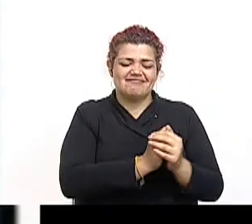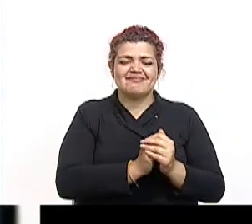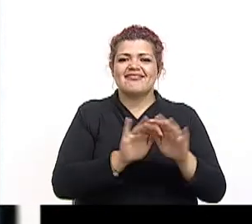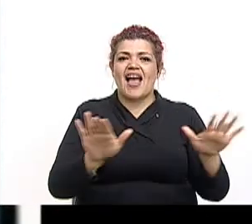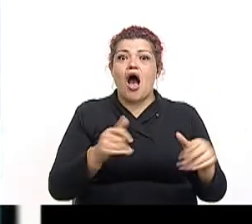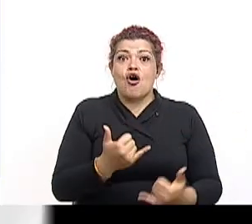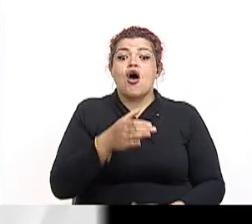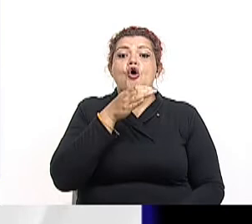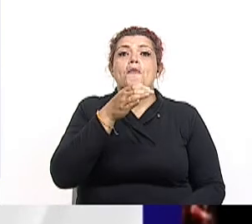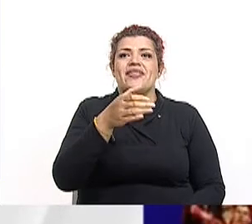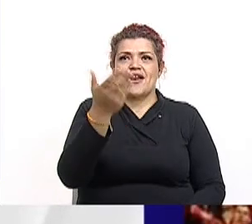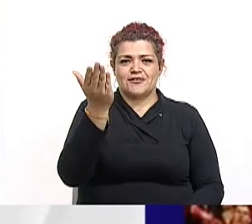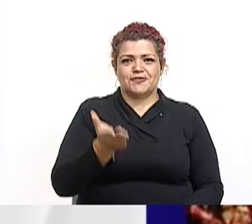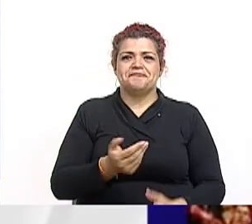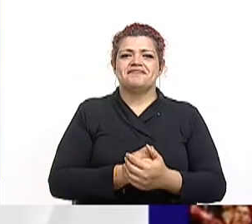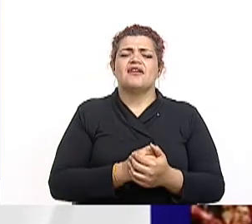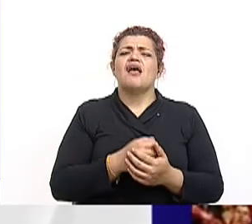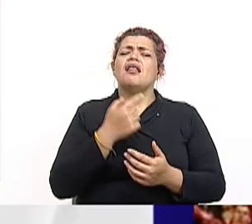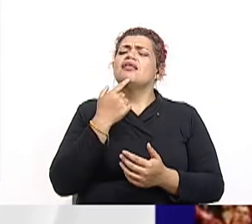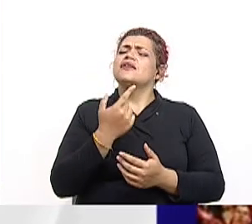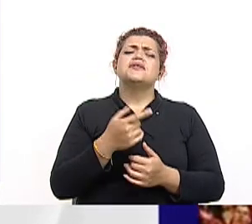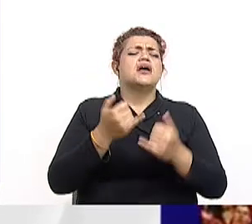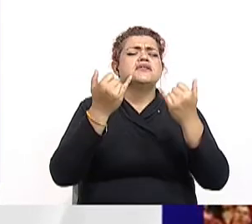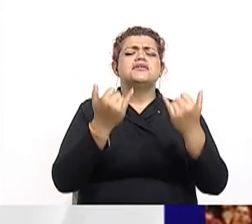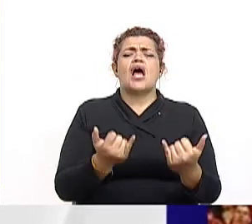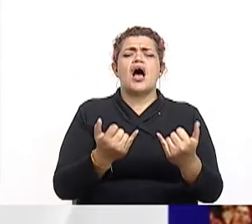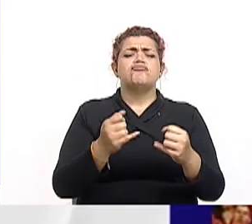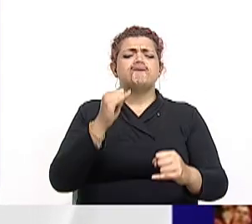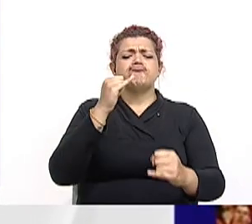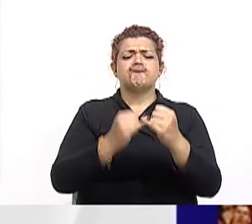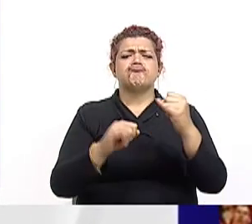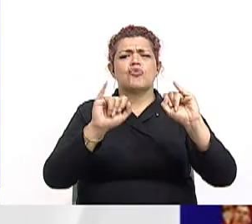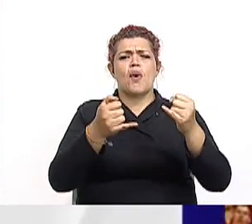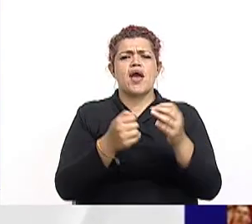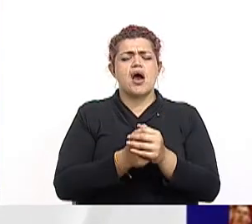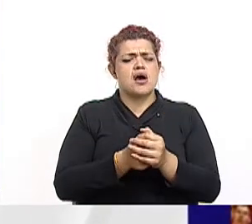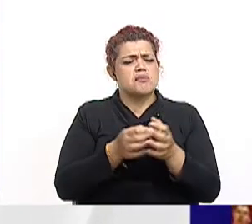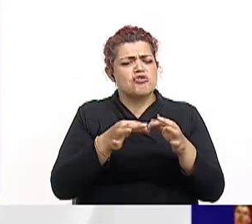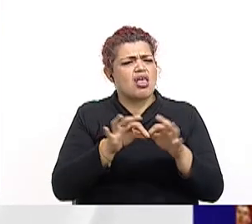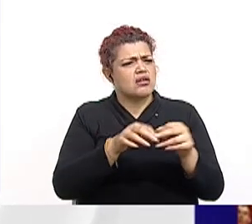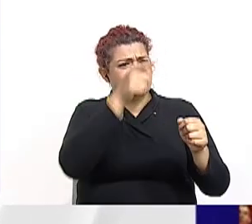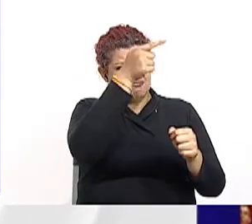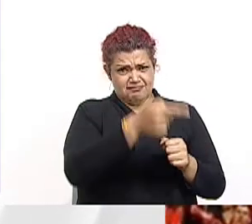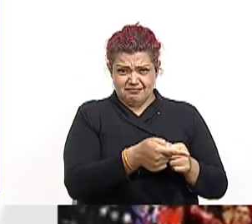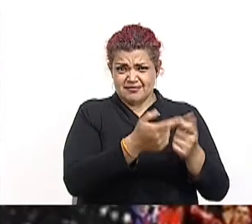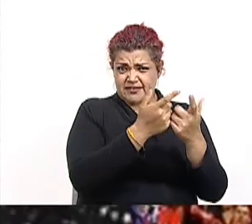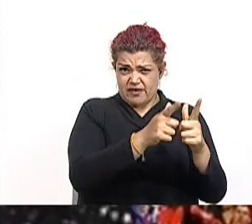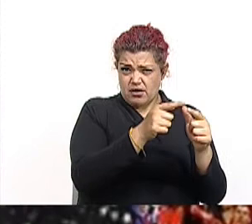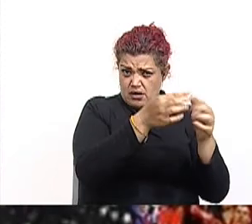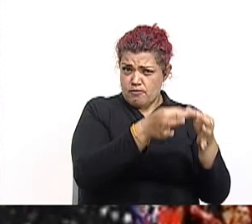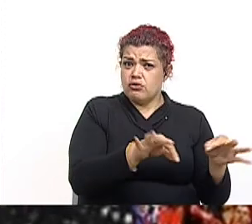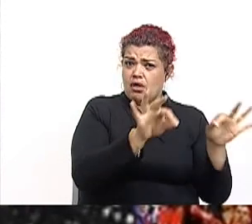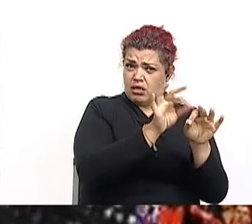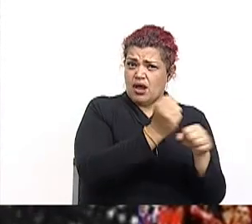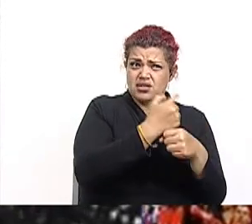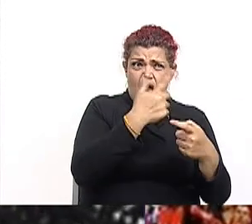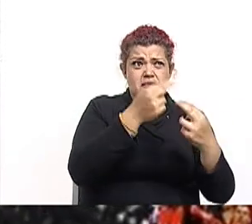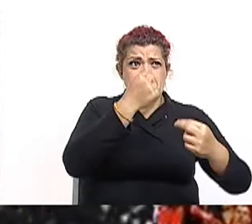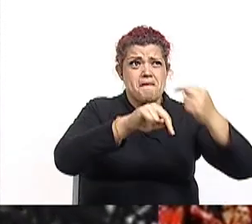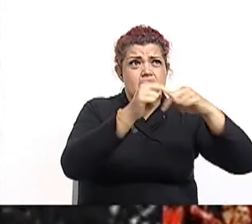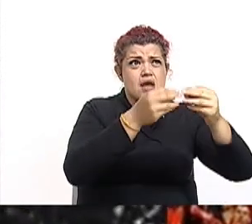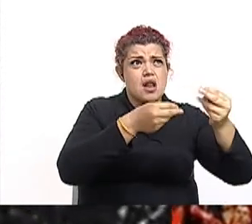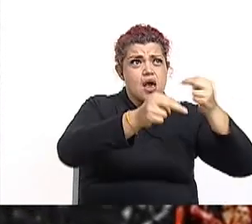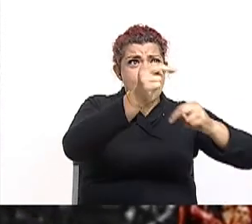y realmente fue lo que esperábamos, un gran partido de ambas escuadras. Un equipo liberal que realizó importantes exportaciones,